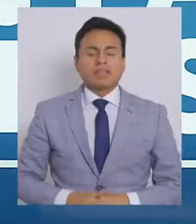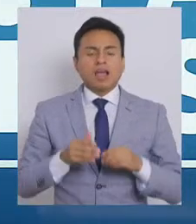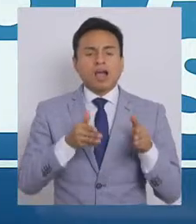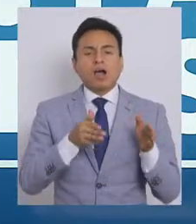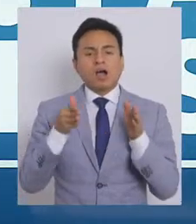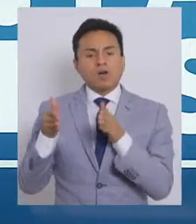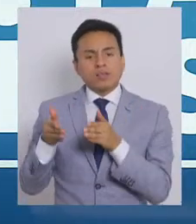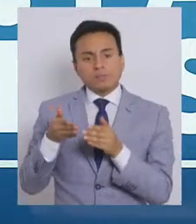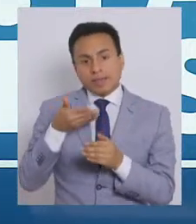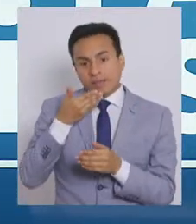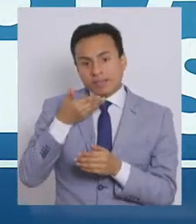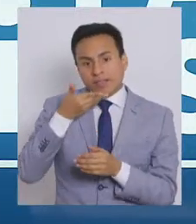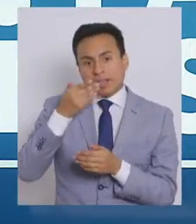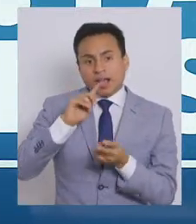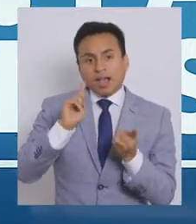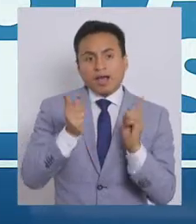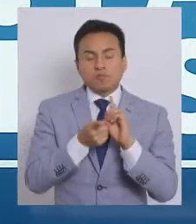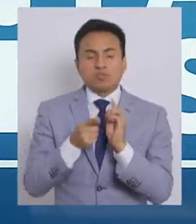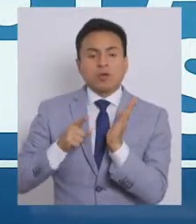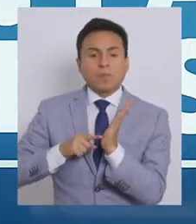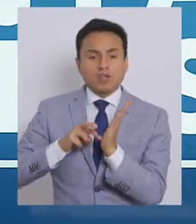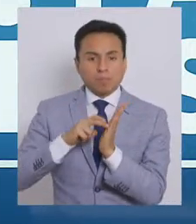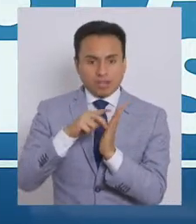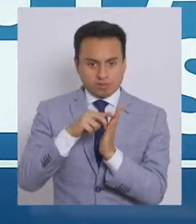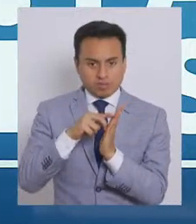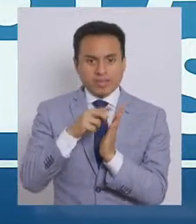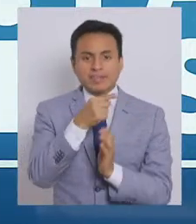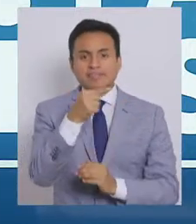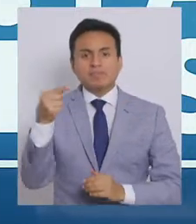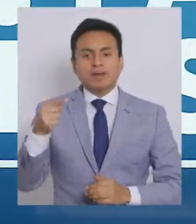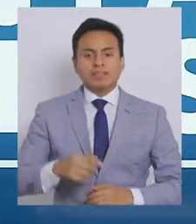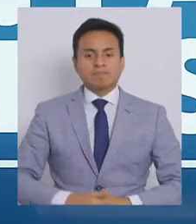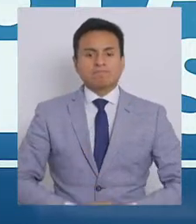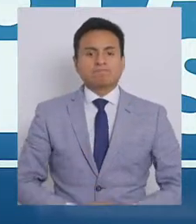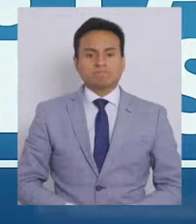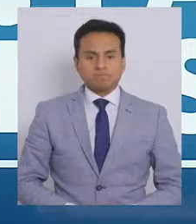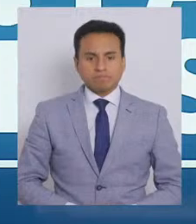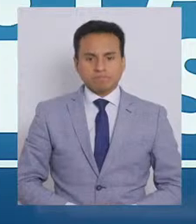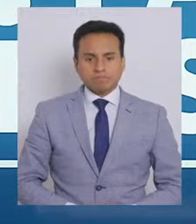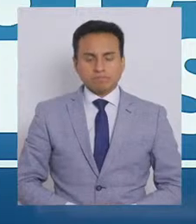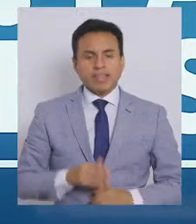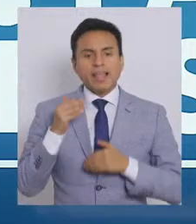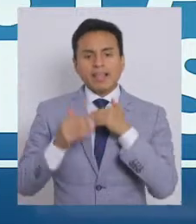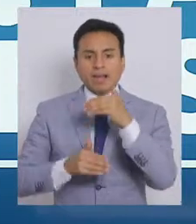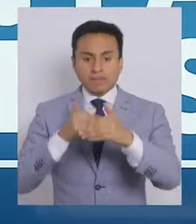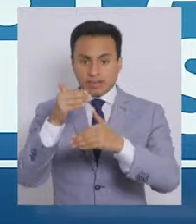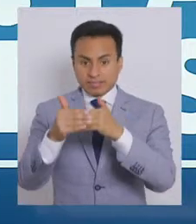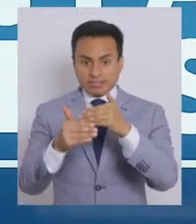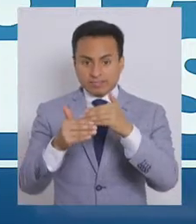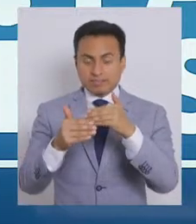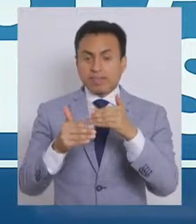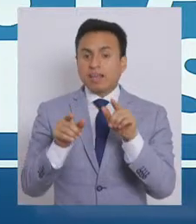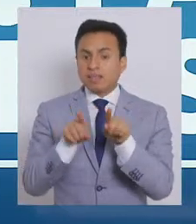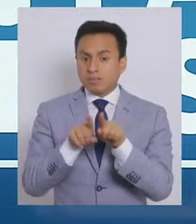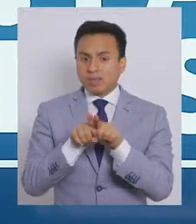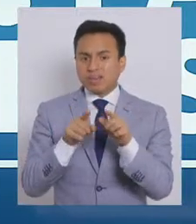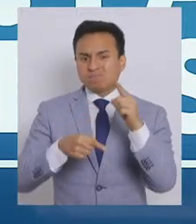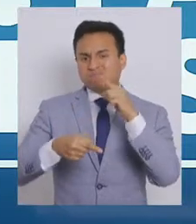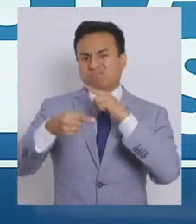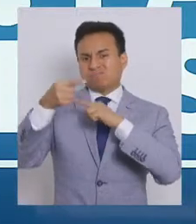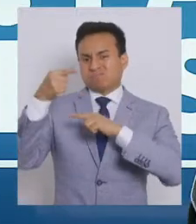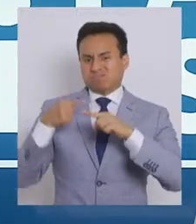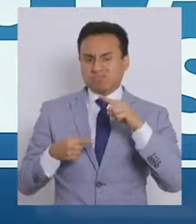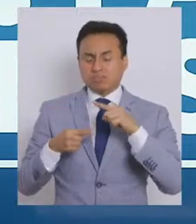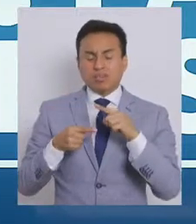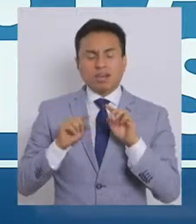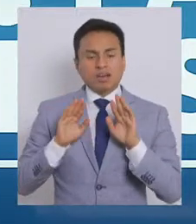Pasará a dar a conocer los cambios del paso a paso para esta semana. Los avances, tanto los avances como los retrocesos,